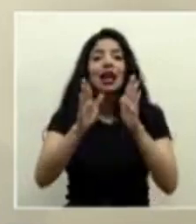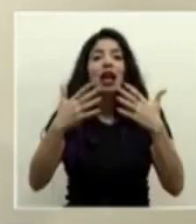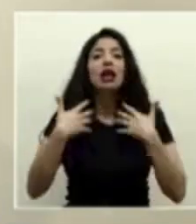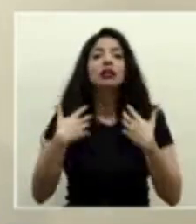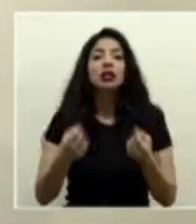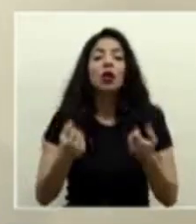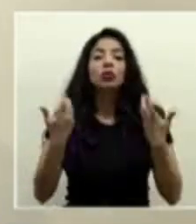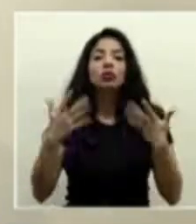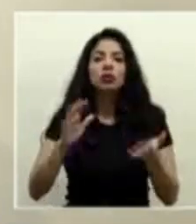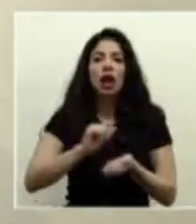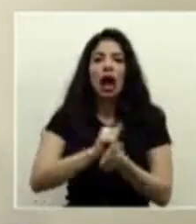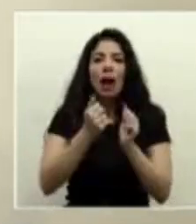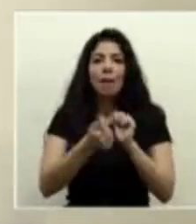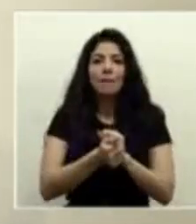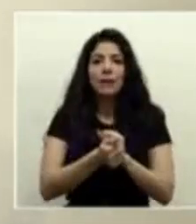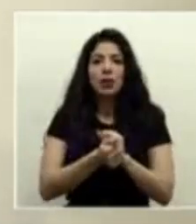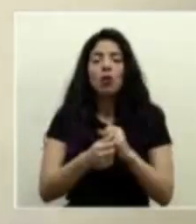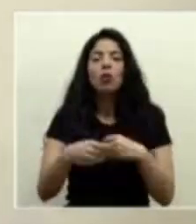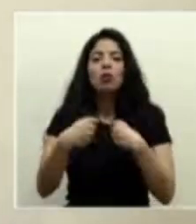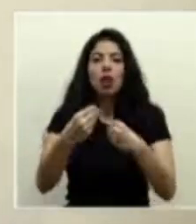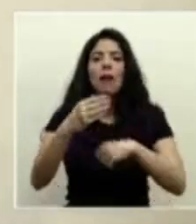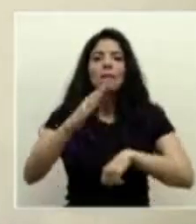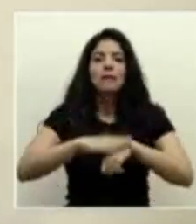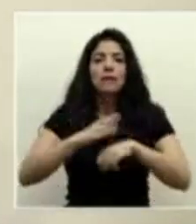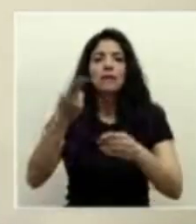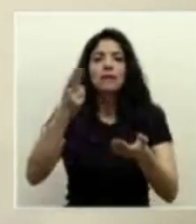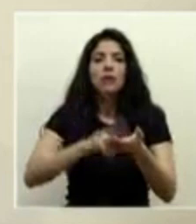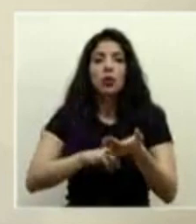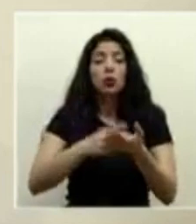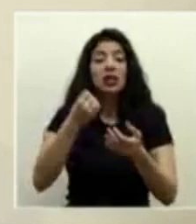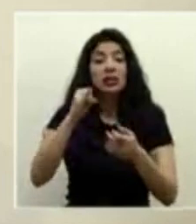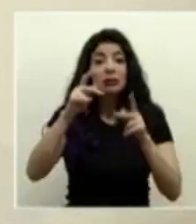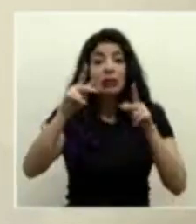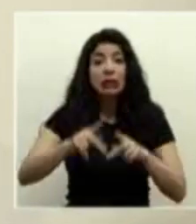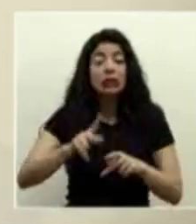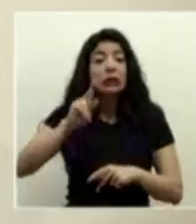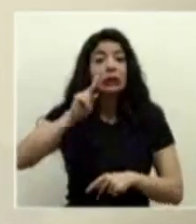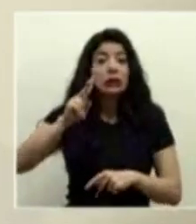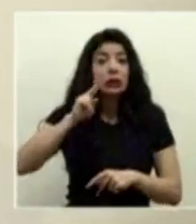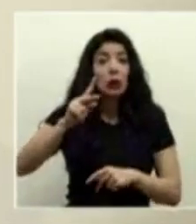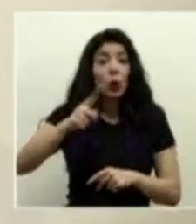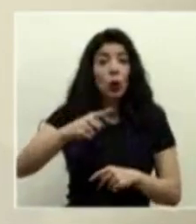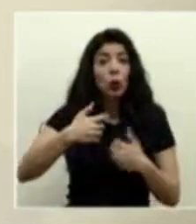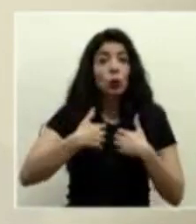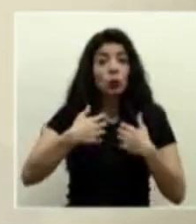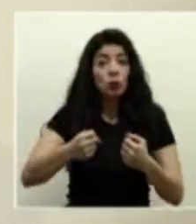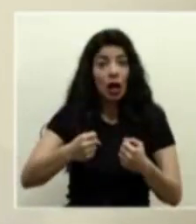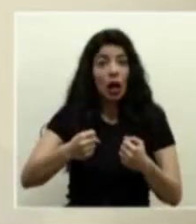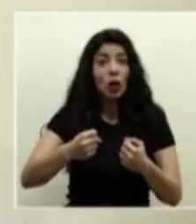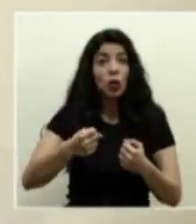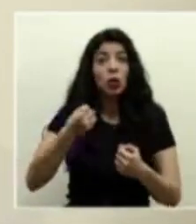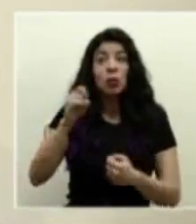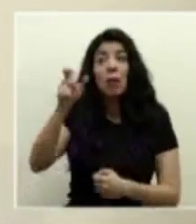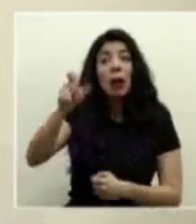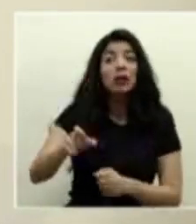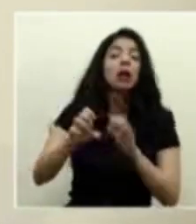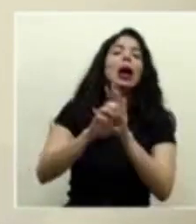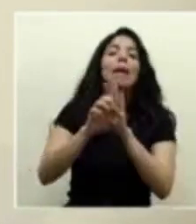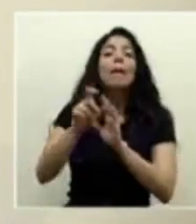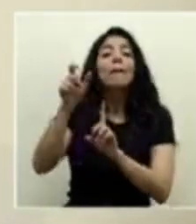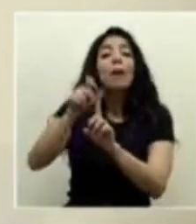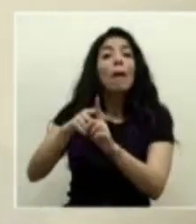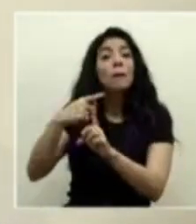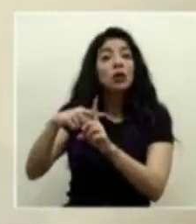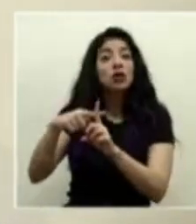para facultar multas cuando hay un incumplimiento de una orden sanitaria y una persona que ya tiene un resultado positivo y